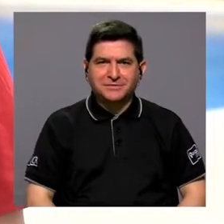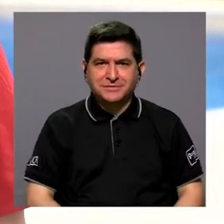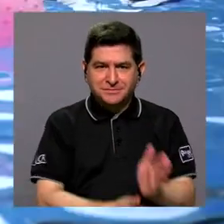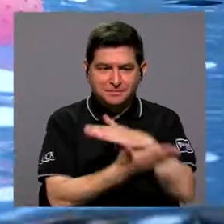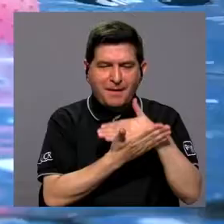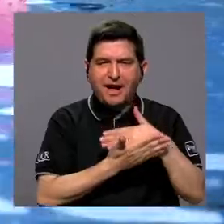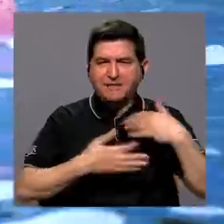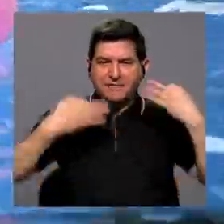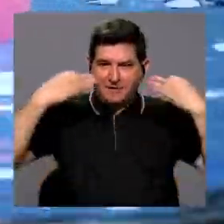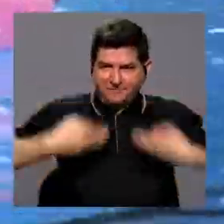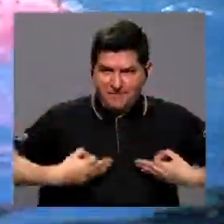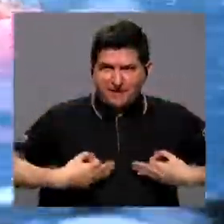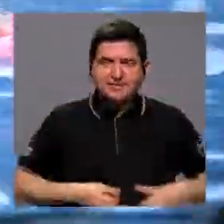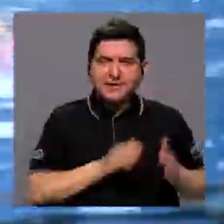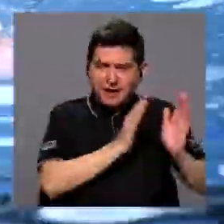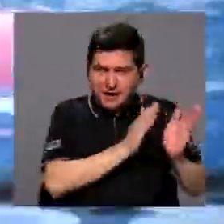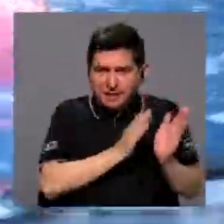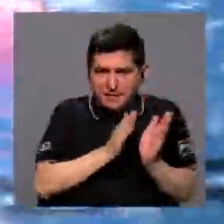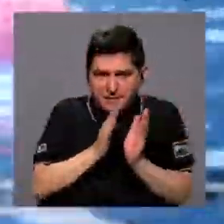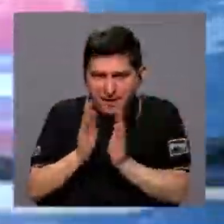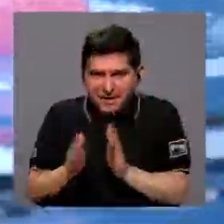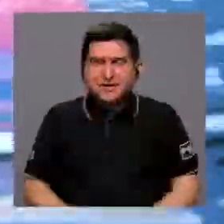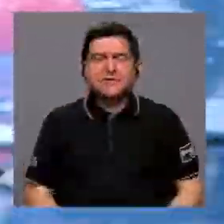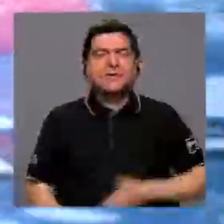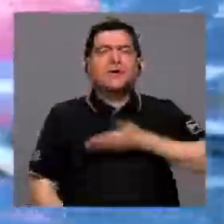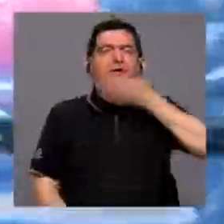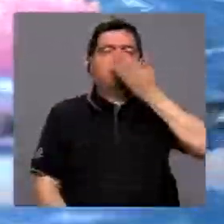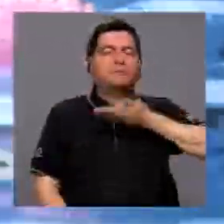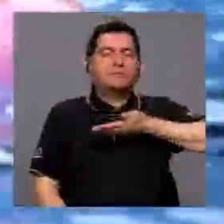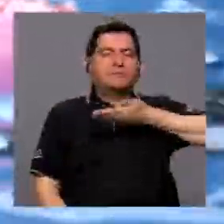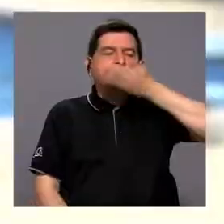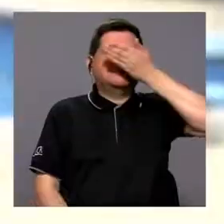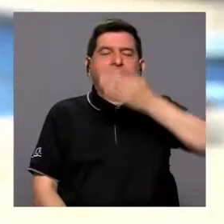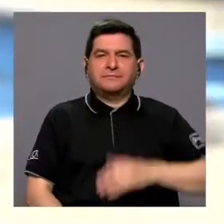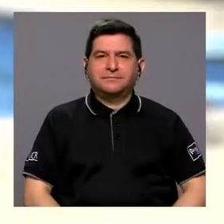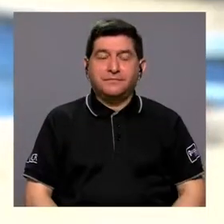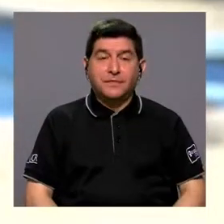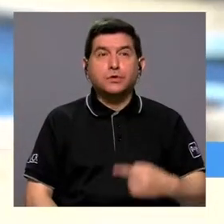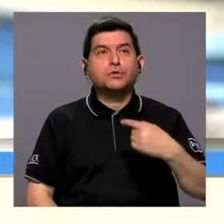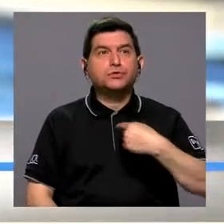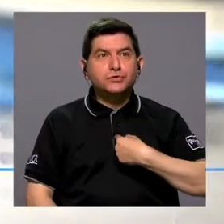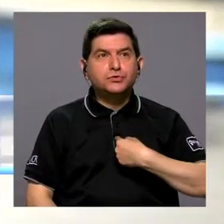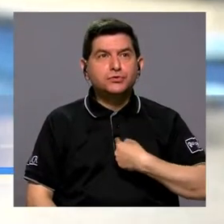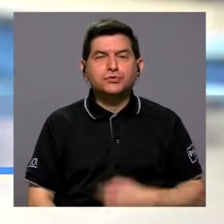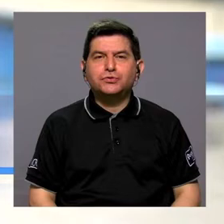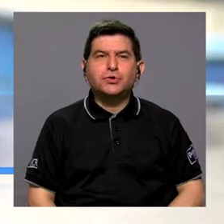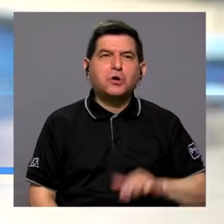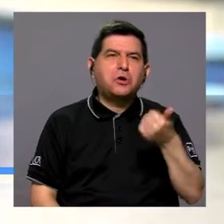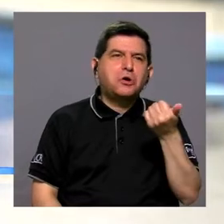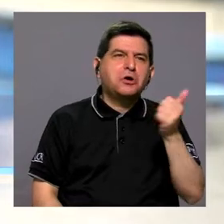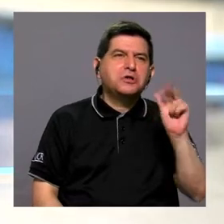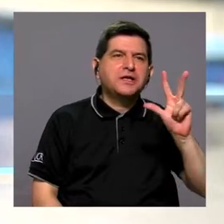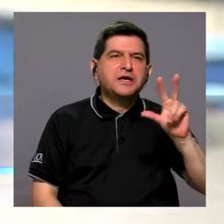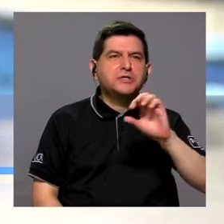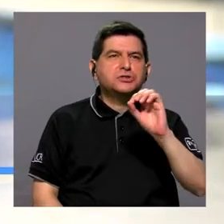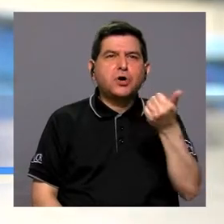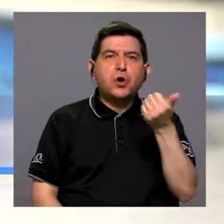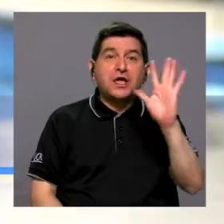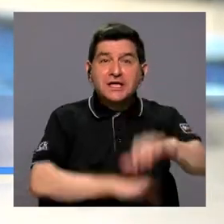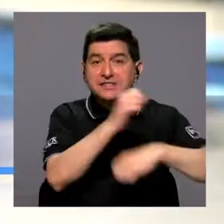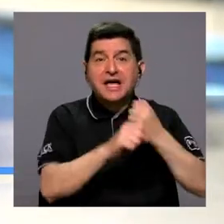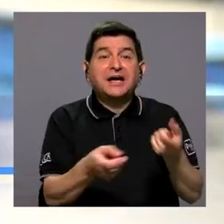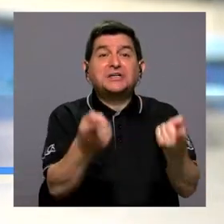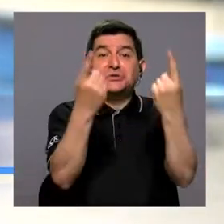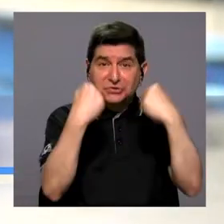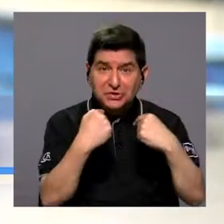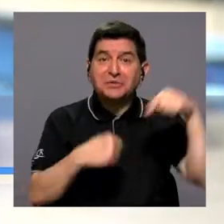parte física, el acondicionamiento, la respiración. Tengo de 13 a 15 años de estar viviendo